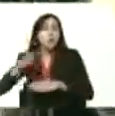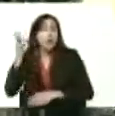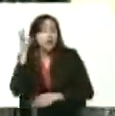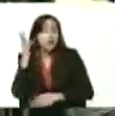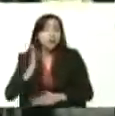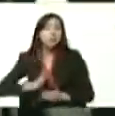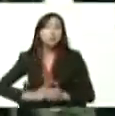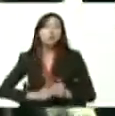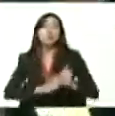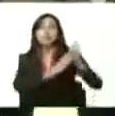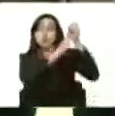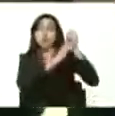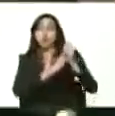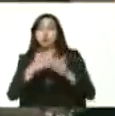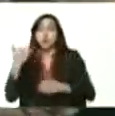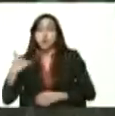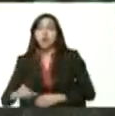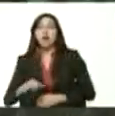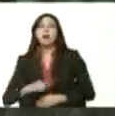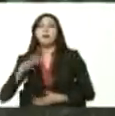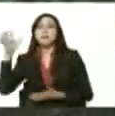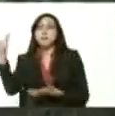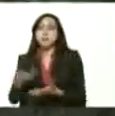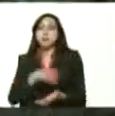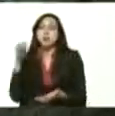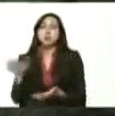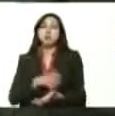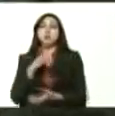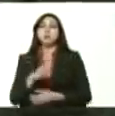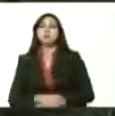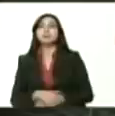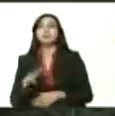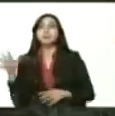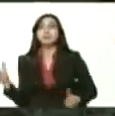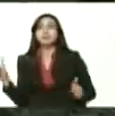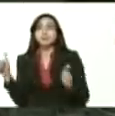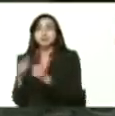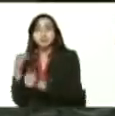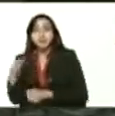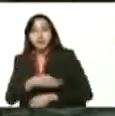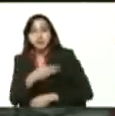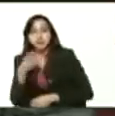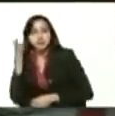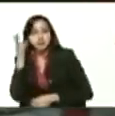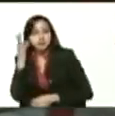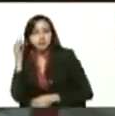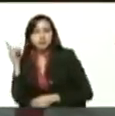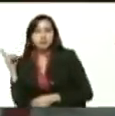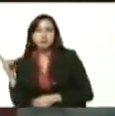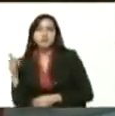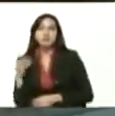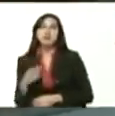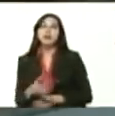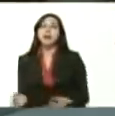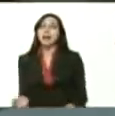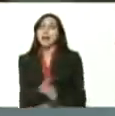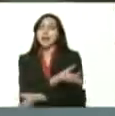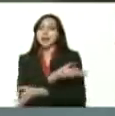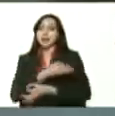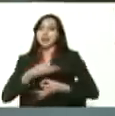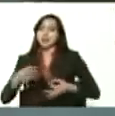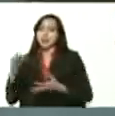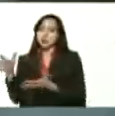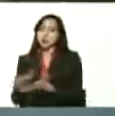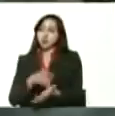somos productoras me acompaña la señora Camal quien es una excelente productora de la